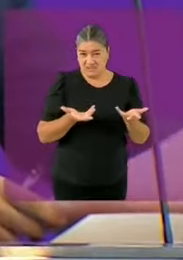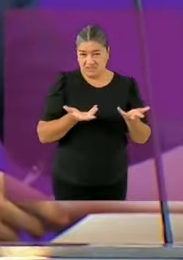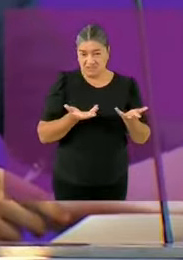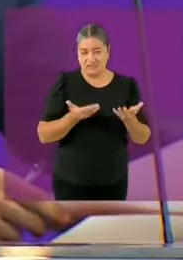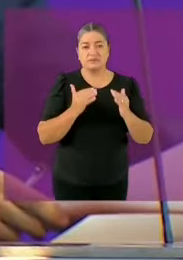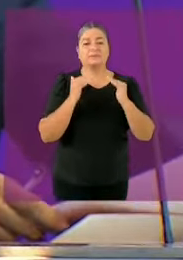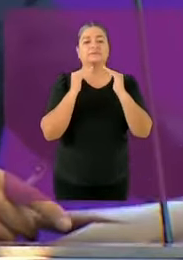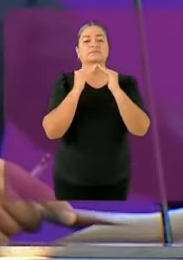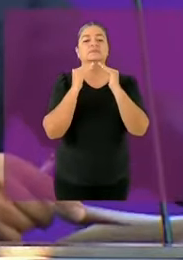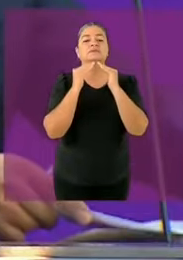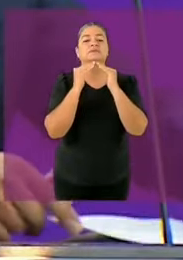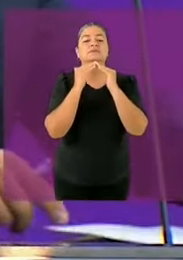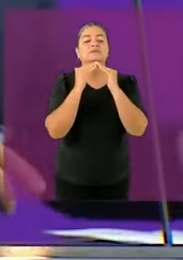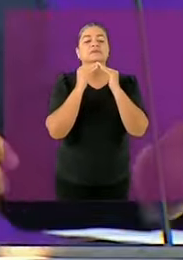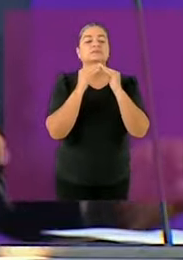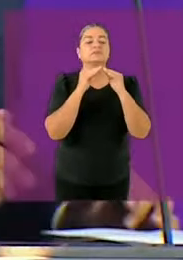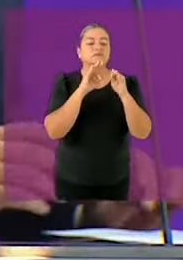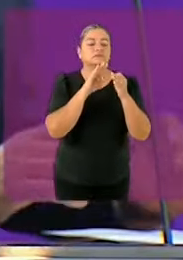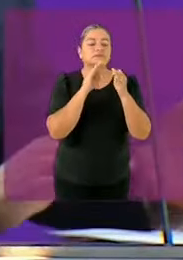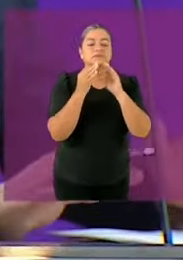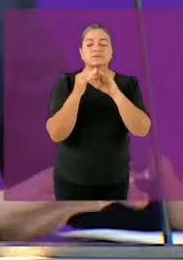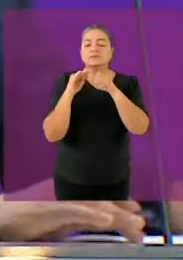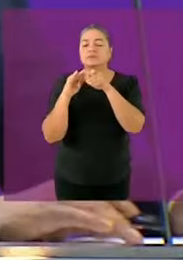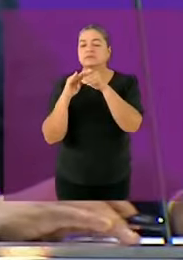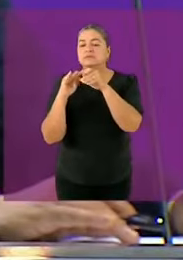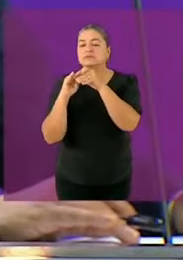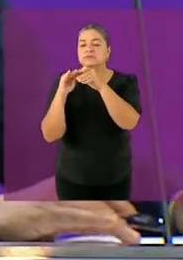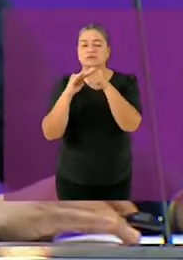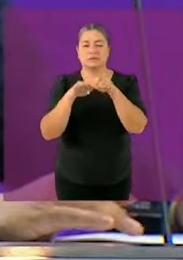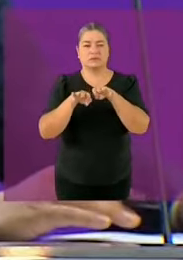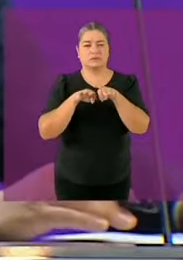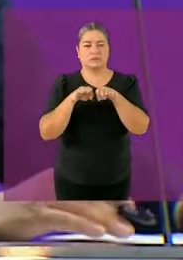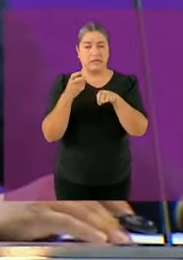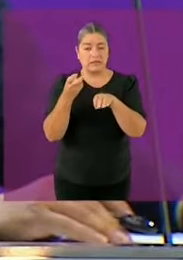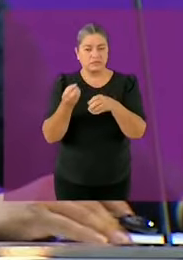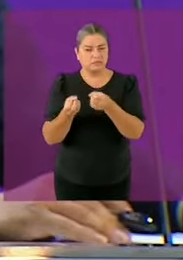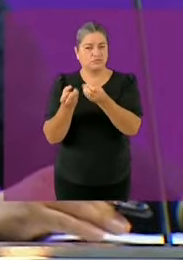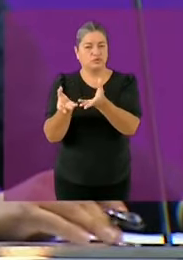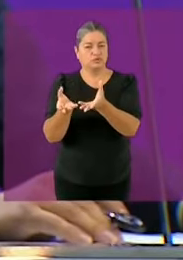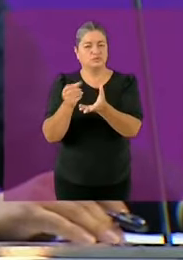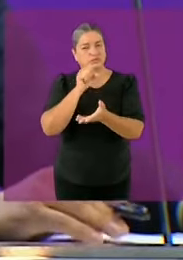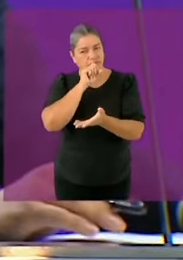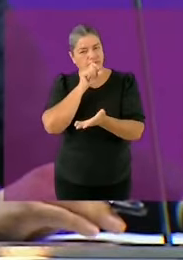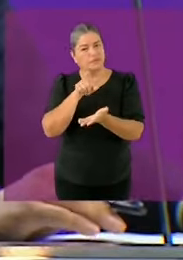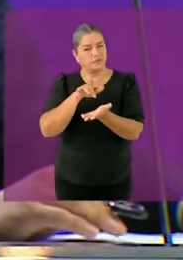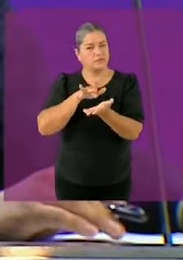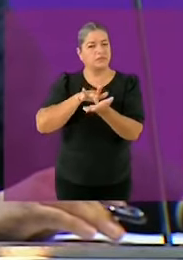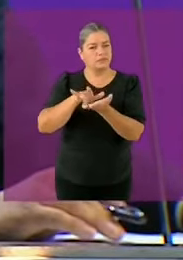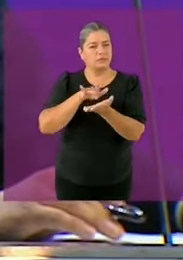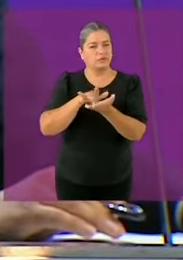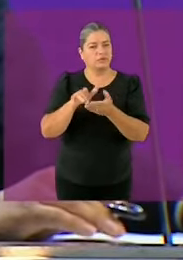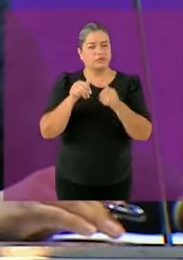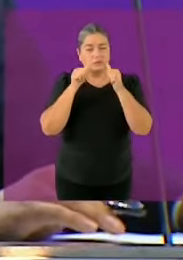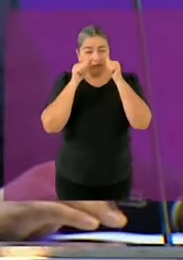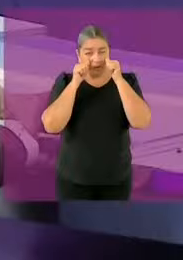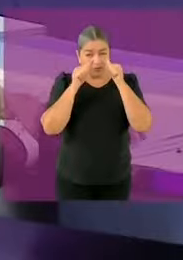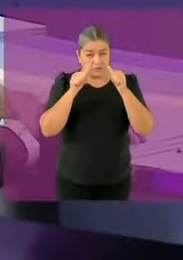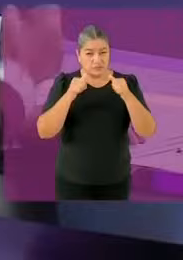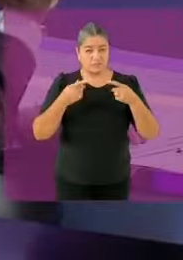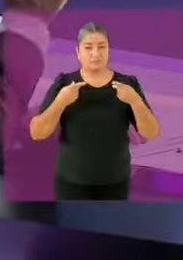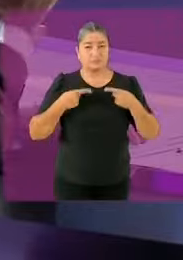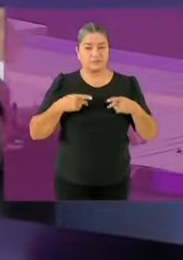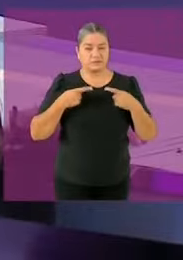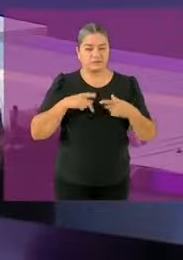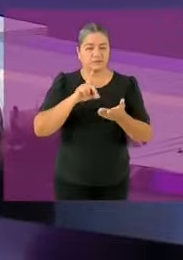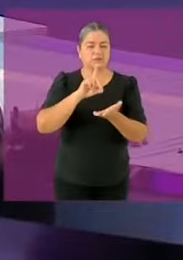apoyo para mejora de vivienda la rehabilitación para personas con discapacidad y estamos hablando también